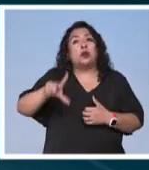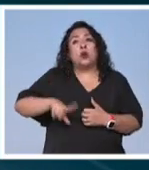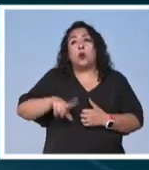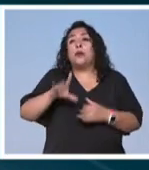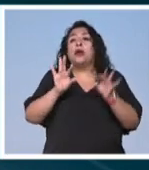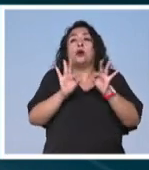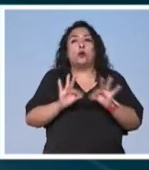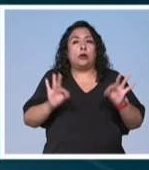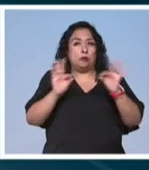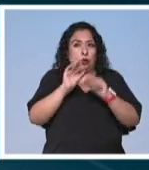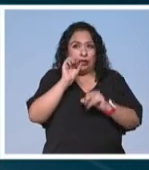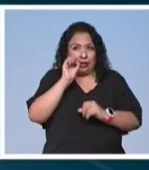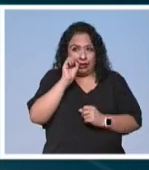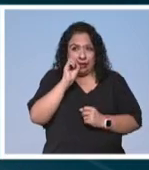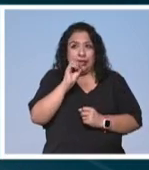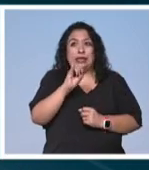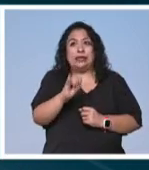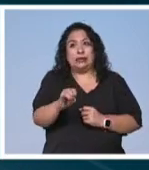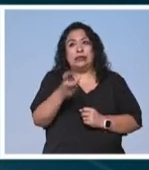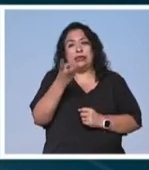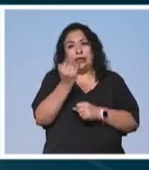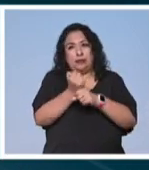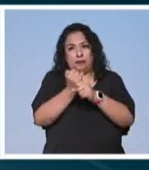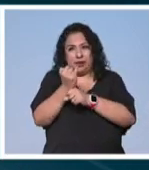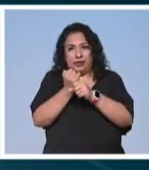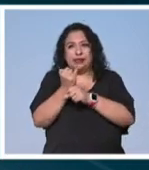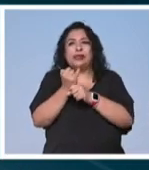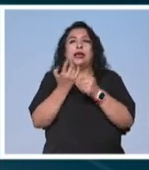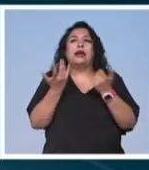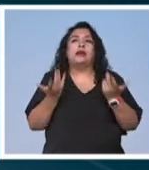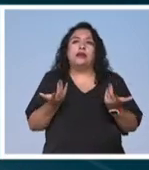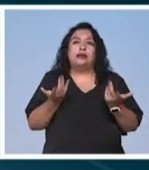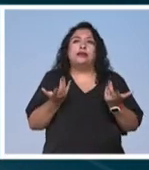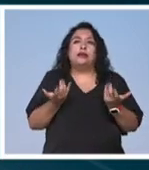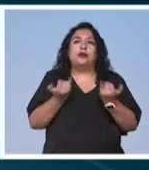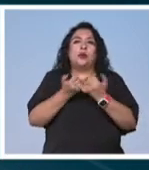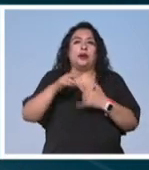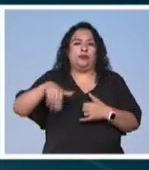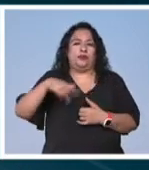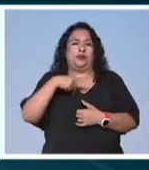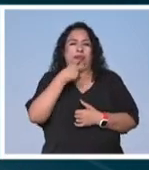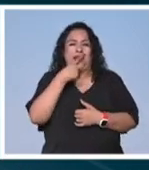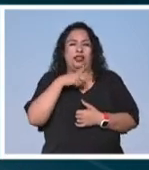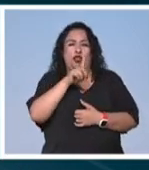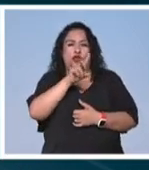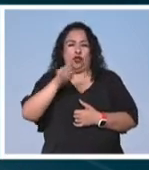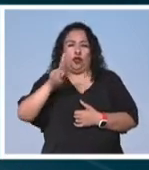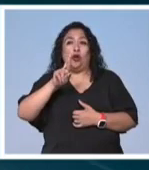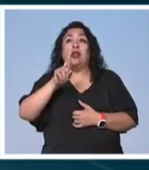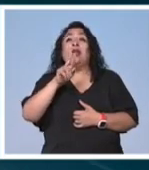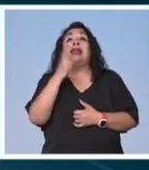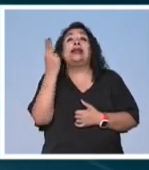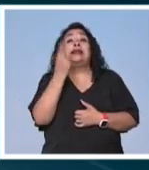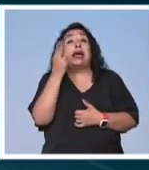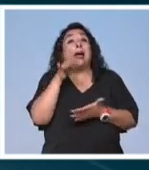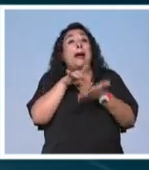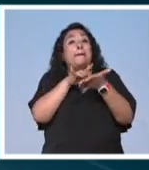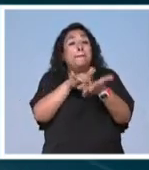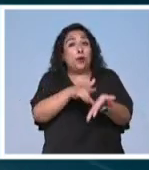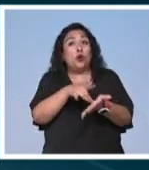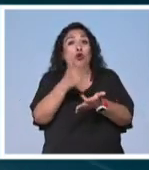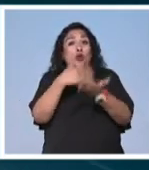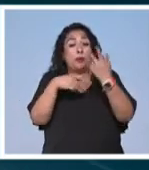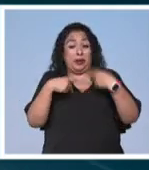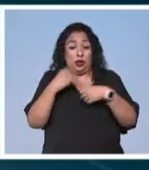es muy importante en estos estudios también porque bueno también me comentaba el doctor Javier Alcocer que necesitan de apoyos y aquí